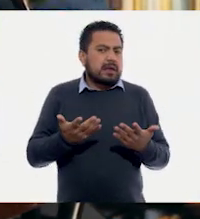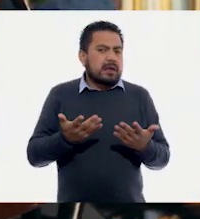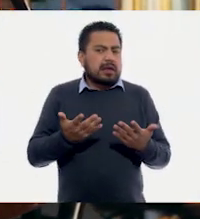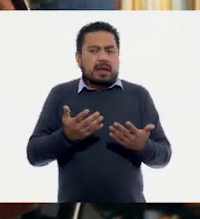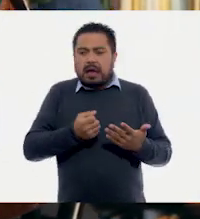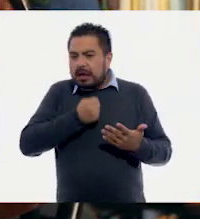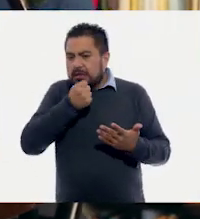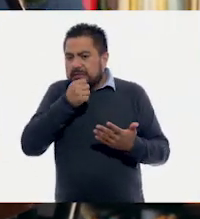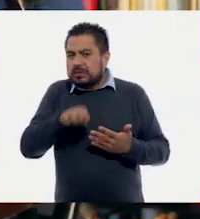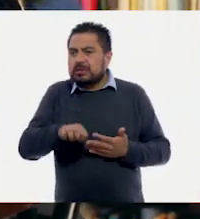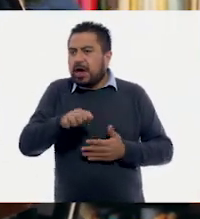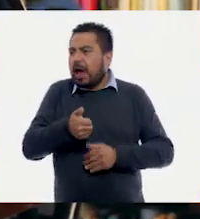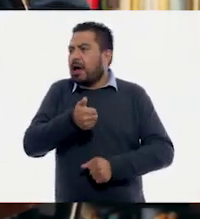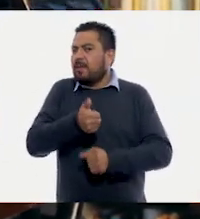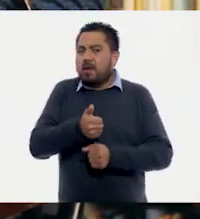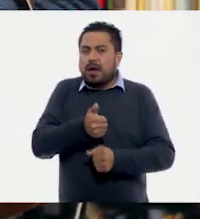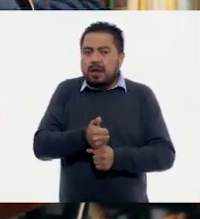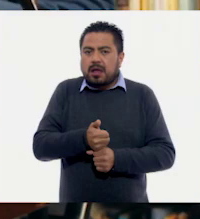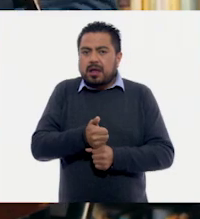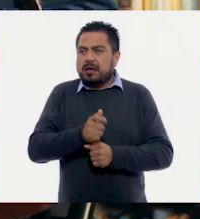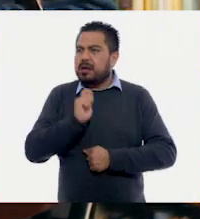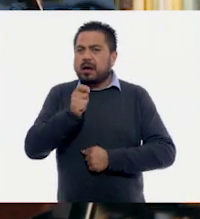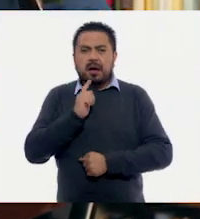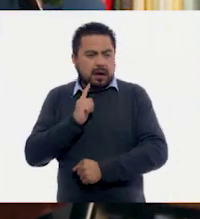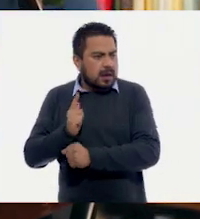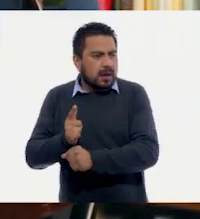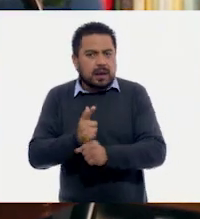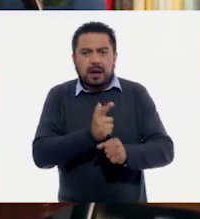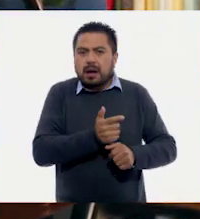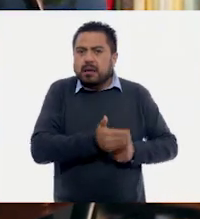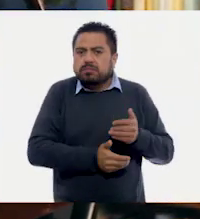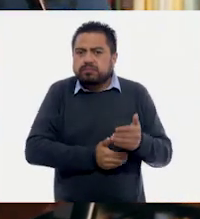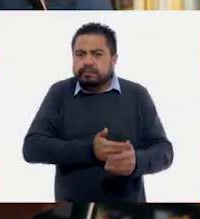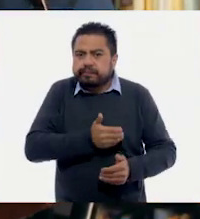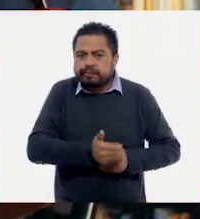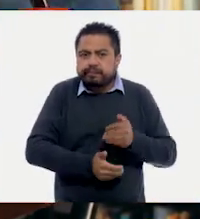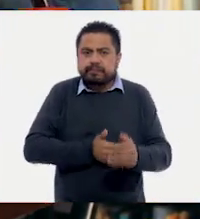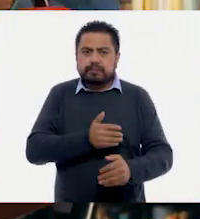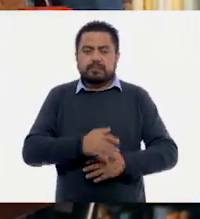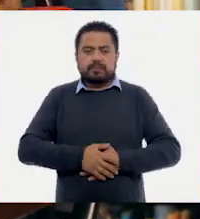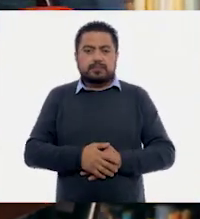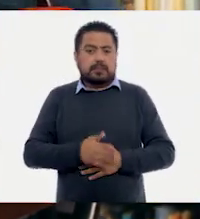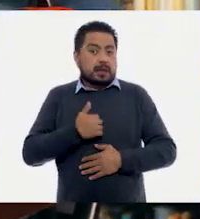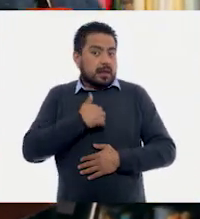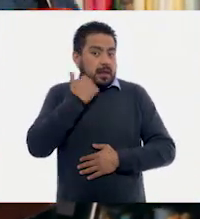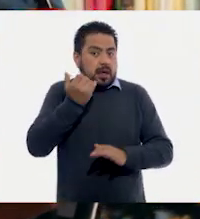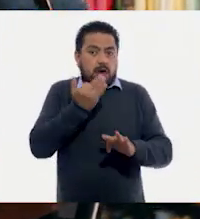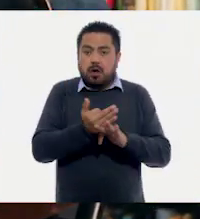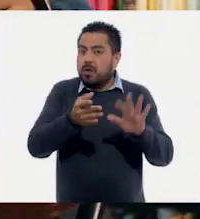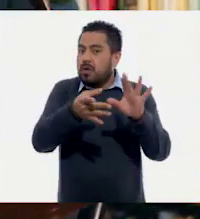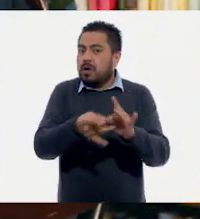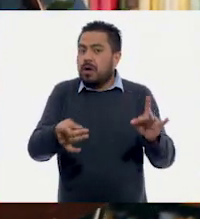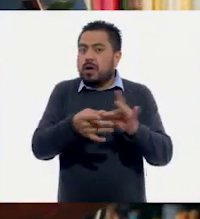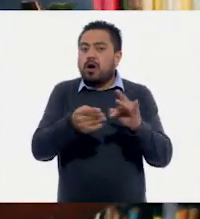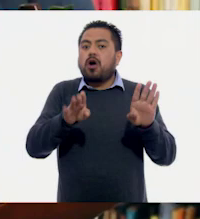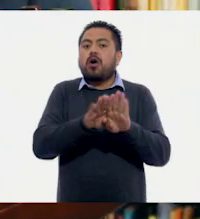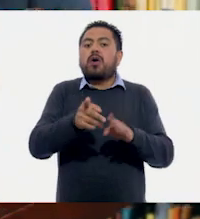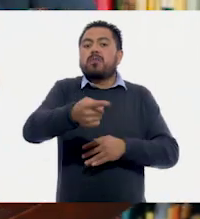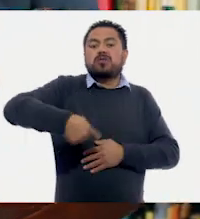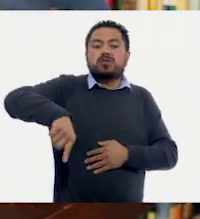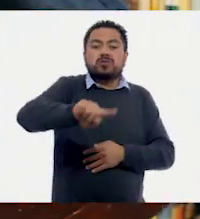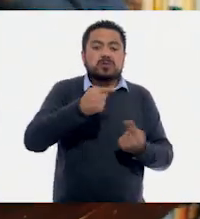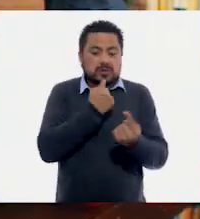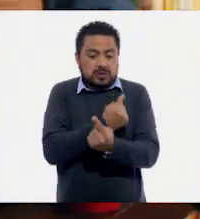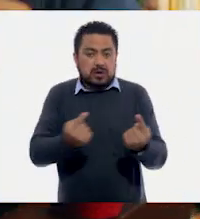los ancianos, los abuelitos, que hemos visto pasar el tiempo. quiero contarles que así como ustedes son niños,